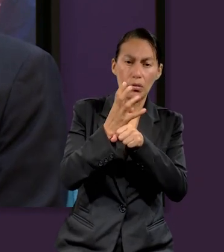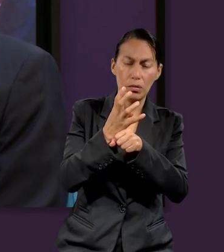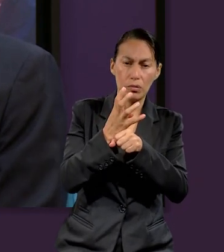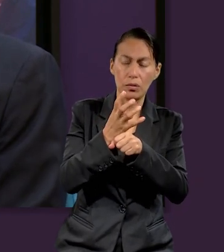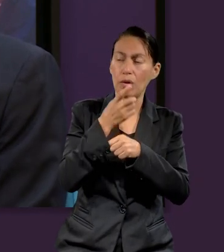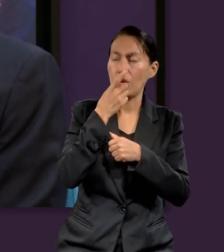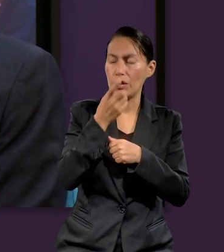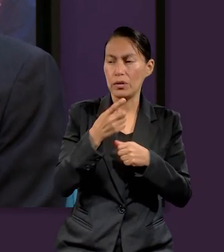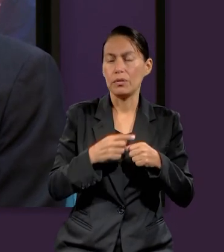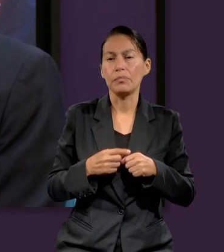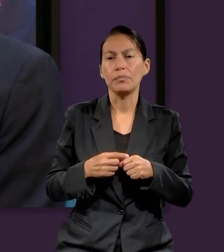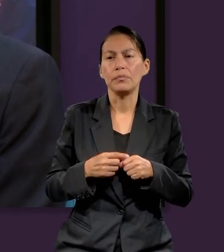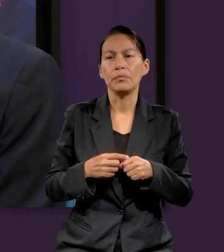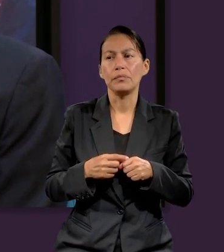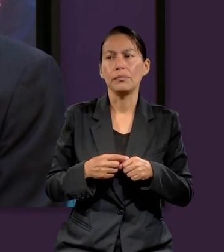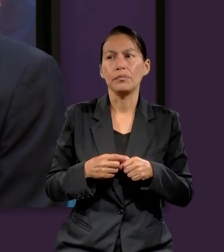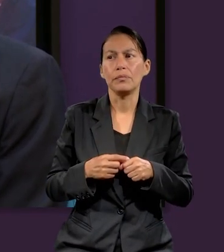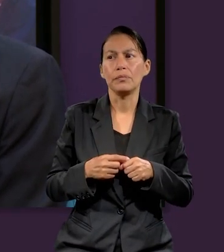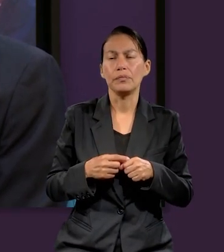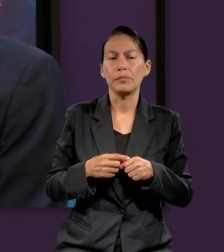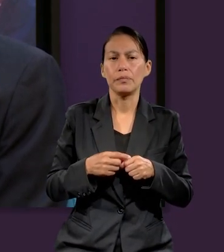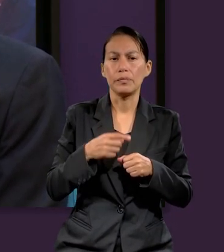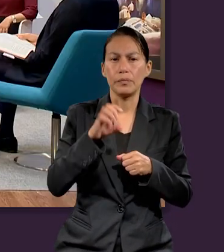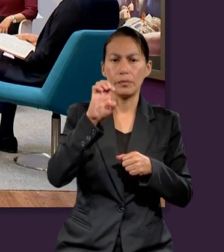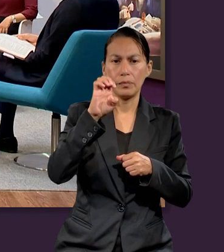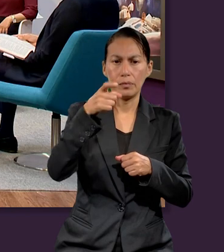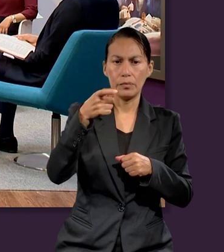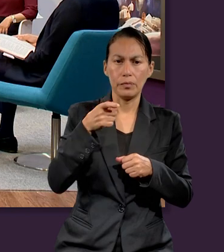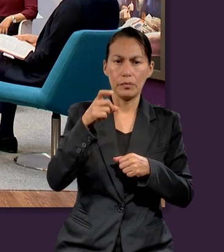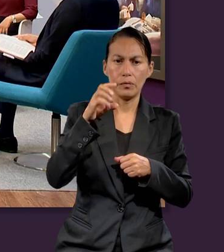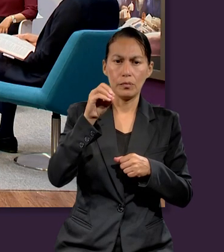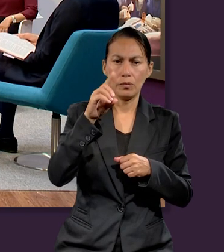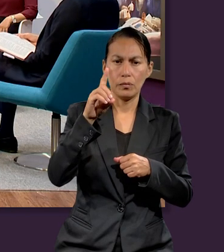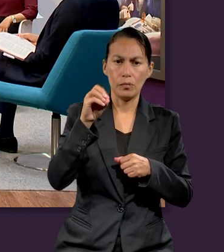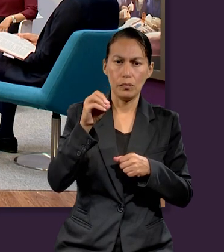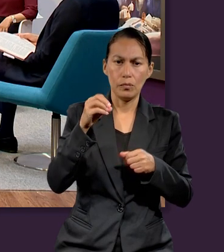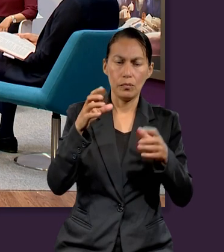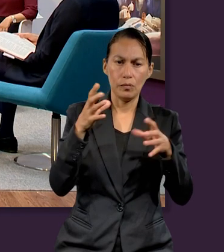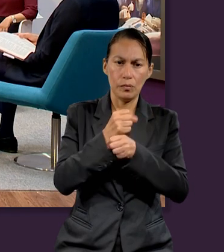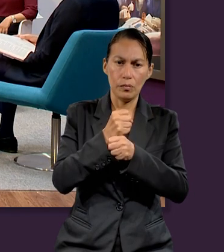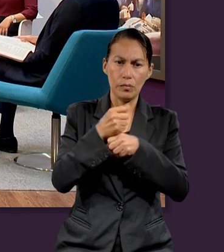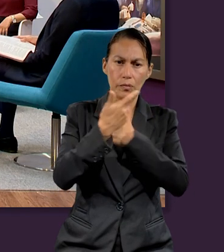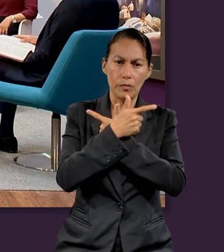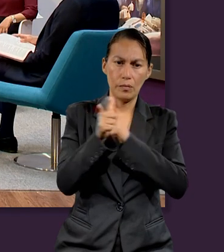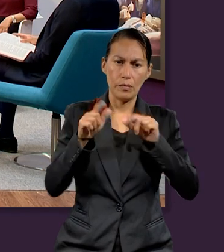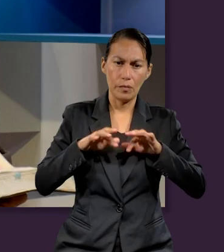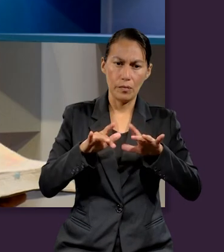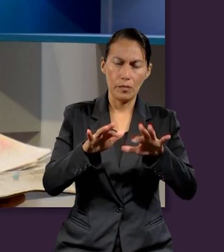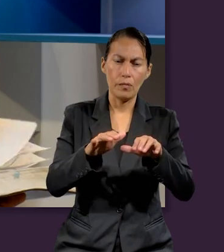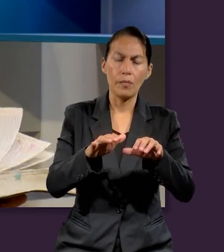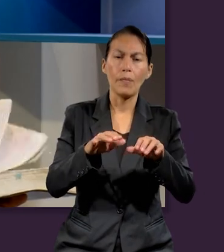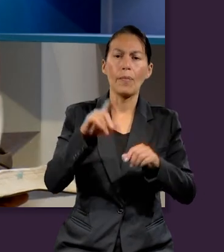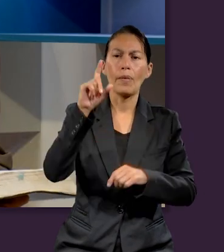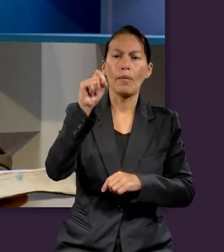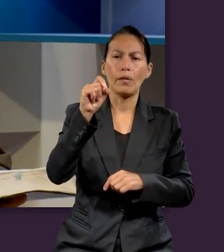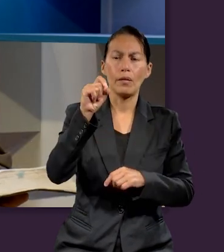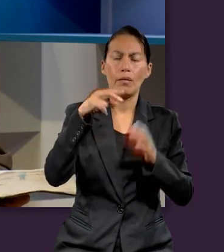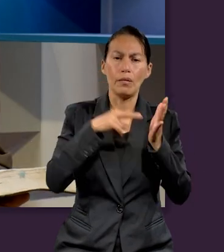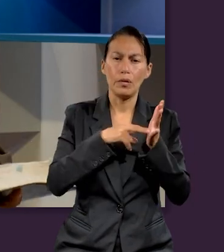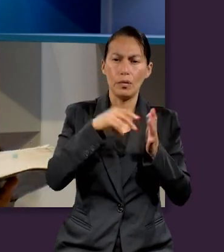observar. Y dice aquí, en Éxodo 20, versículo 11,